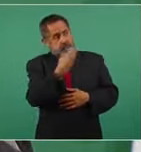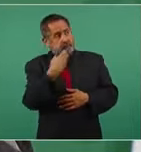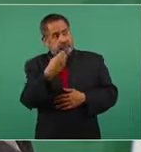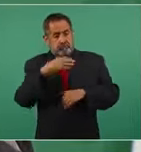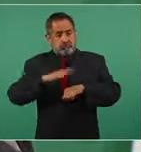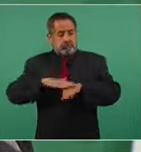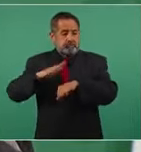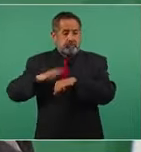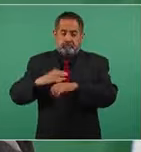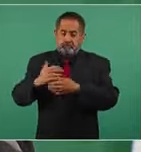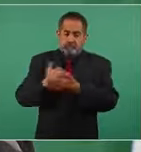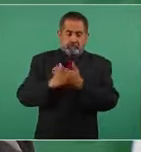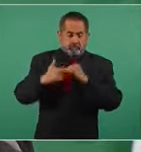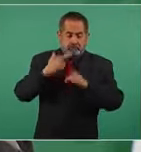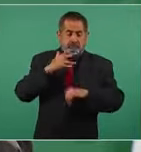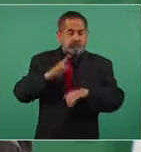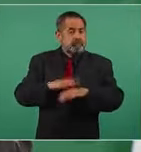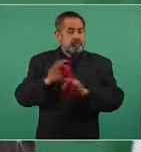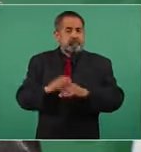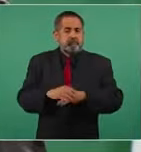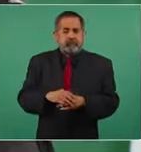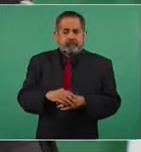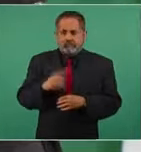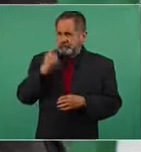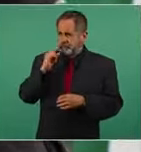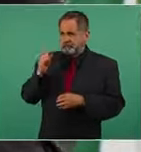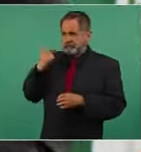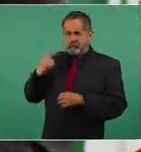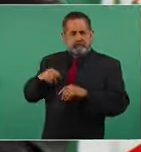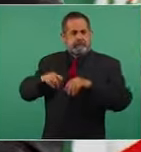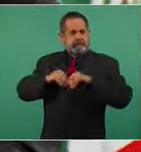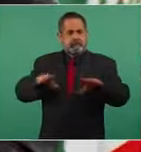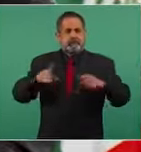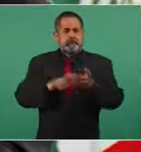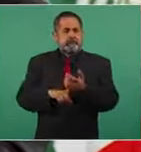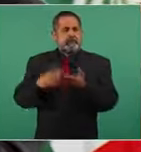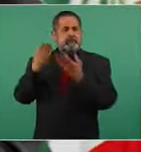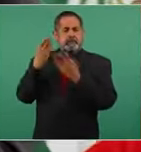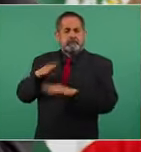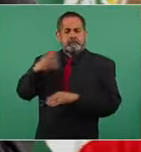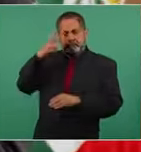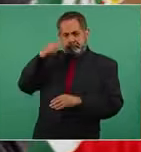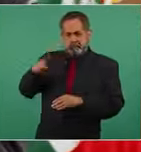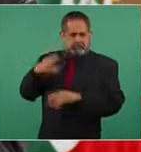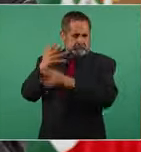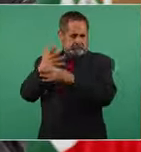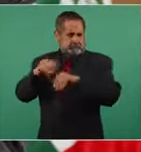porque acaba de dar a conocer el Banco de México